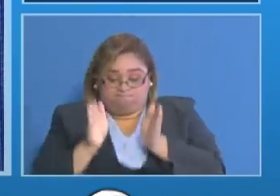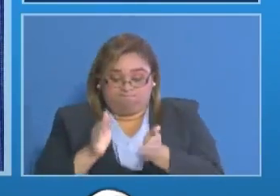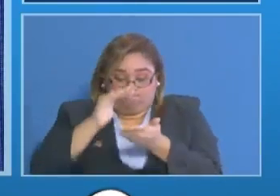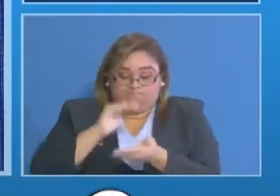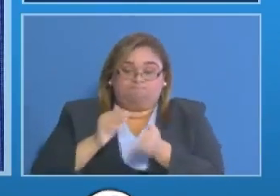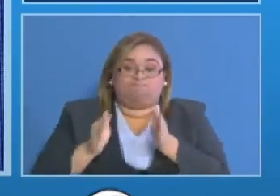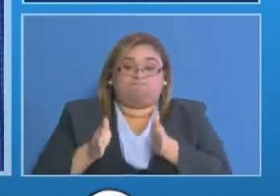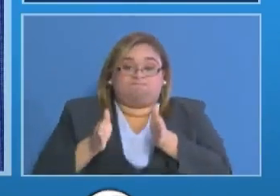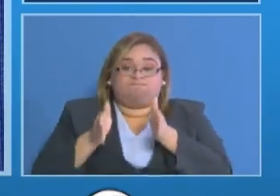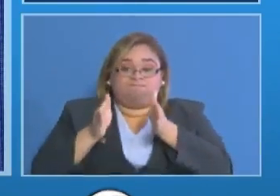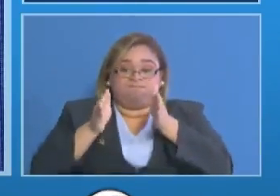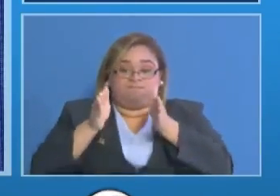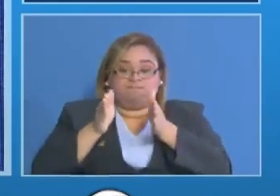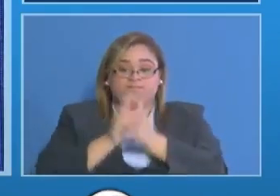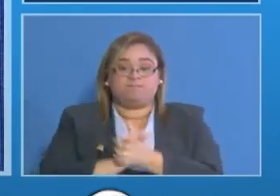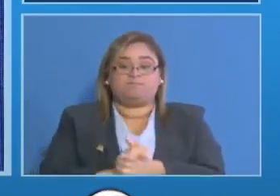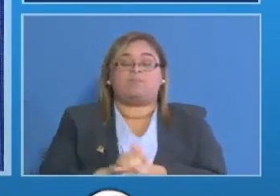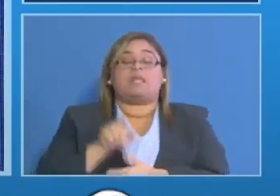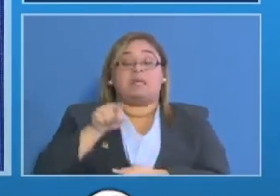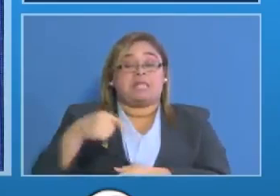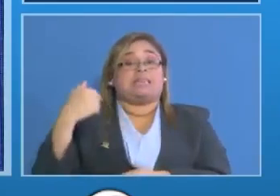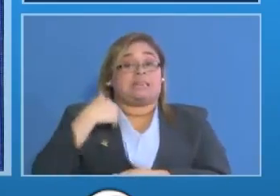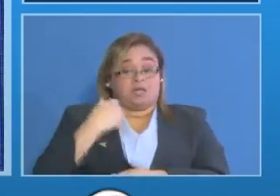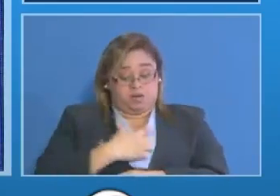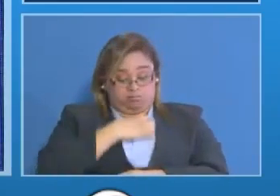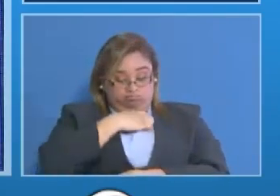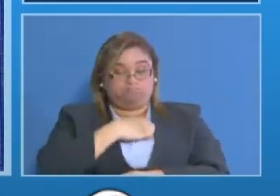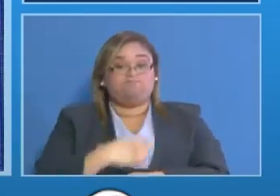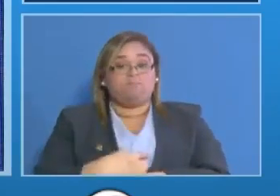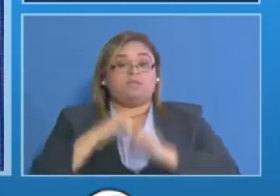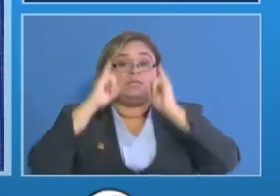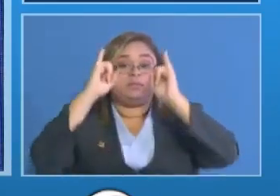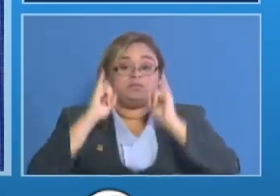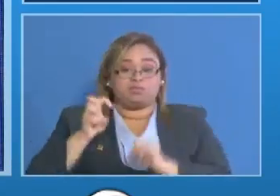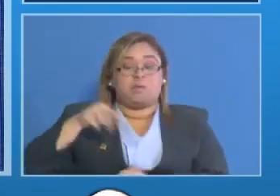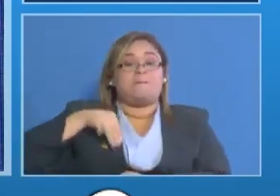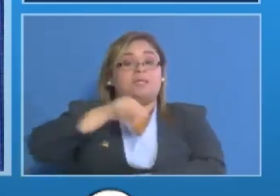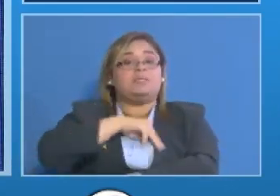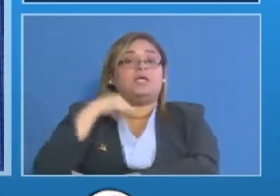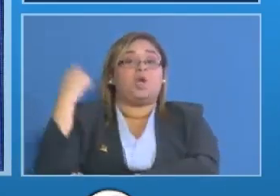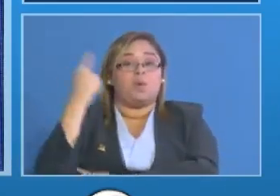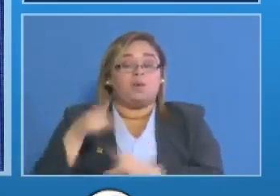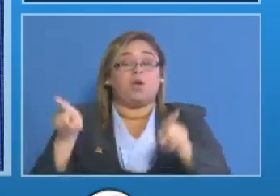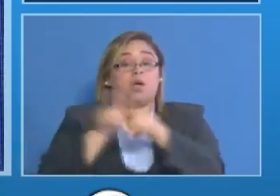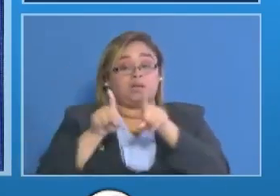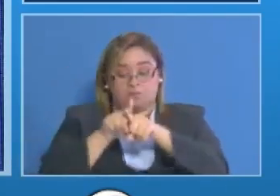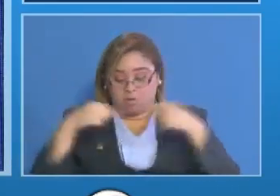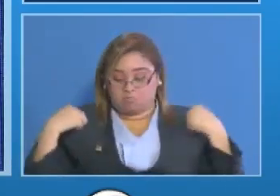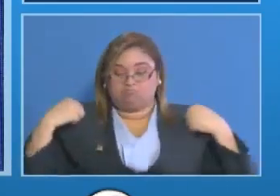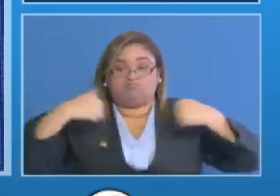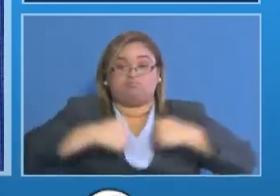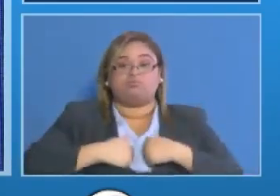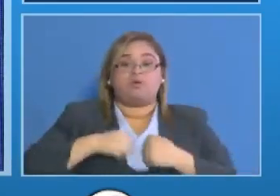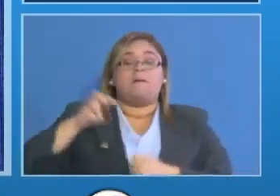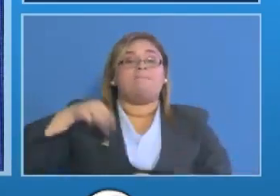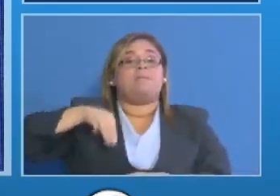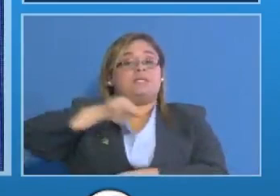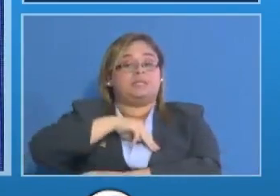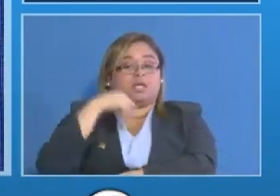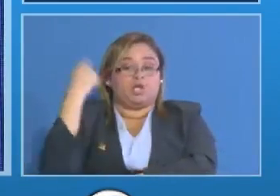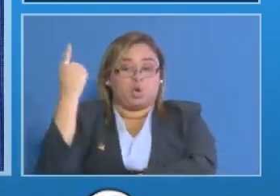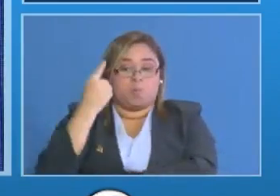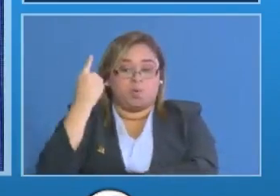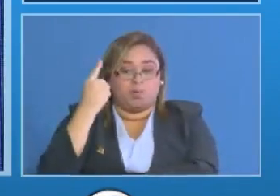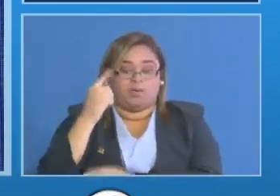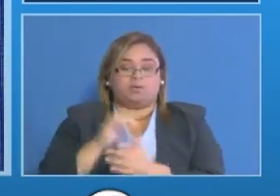tenía un carnet de la institución y un chaleco del ministerio público vuelvo y repito